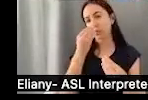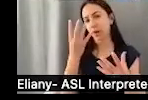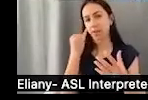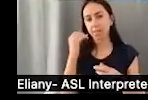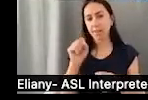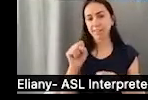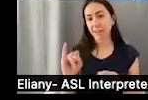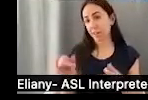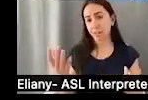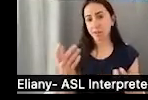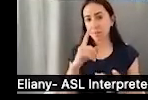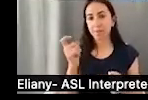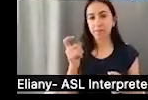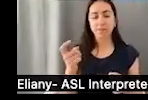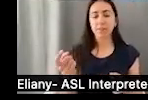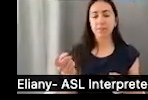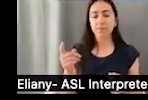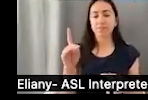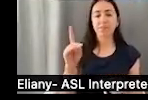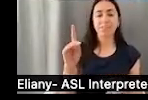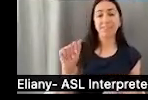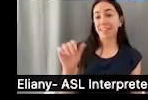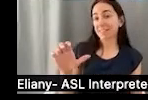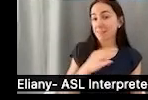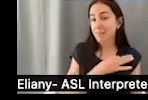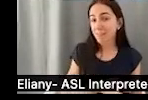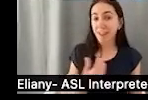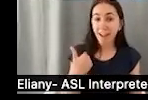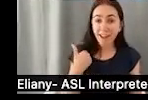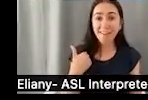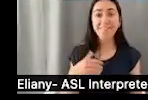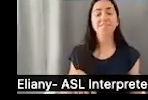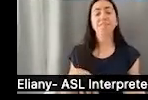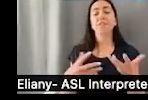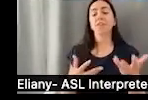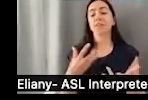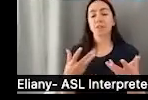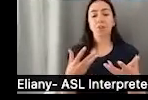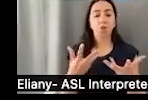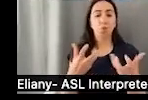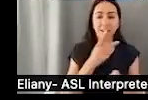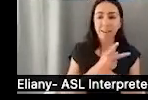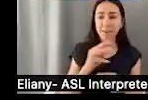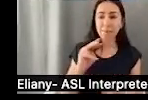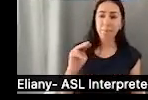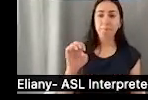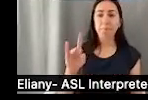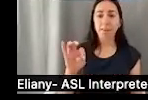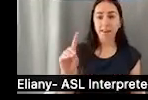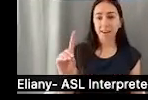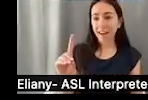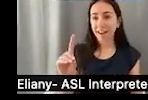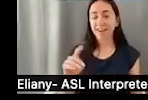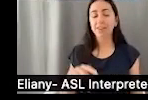no estás preocupado por SSI. Tal vez tú estás recibiendo ese beneficio de DAC y tú te quieres quedar bajo